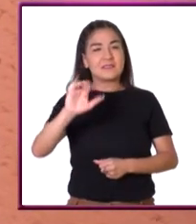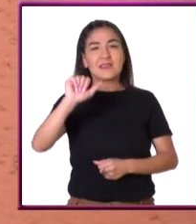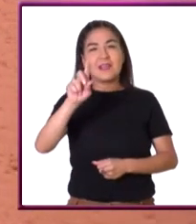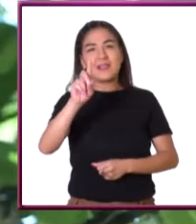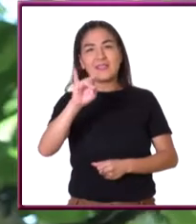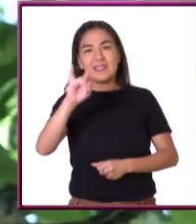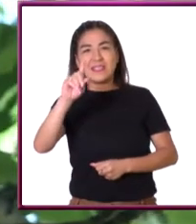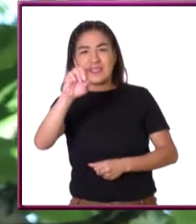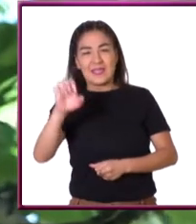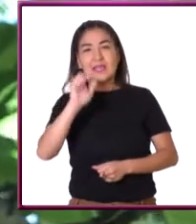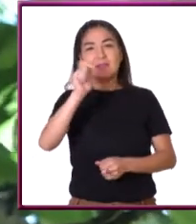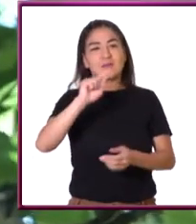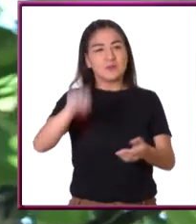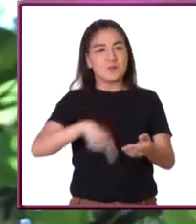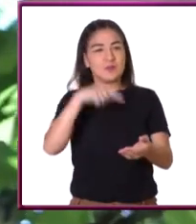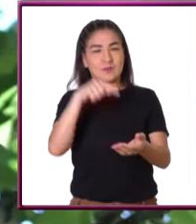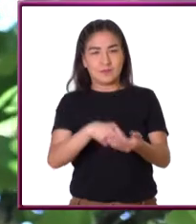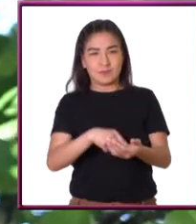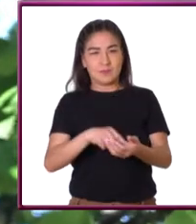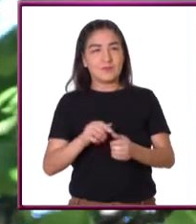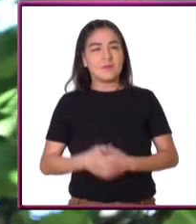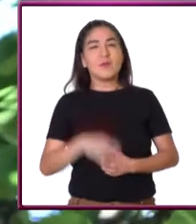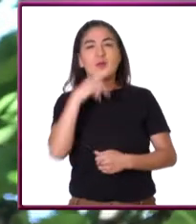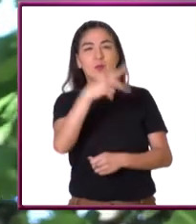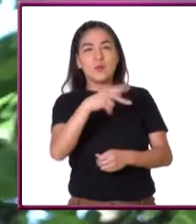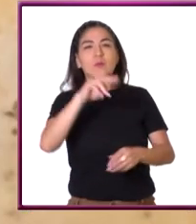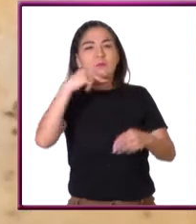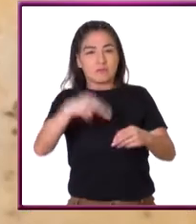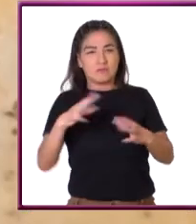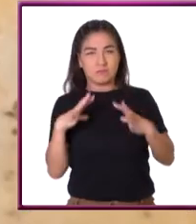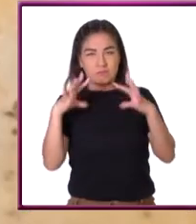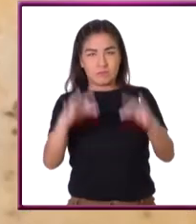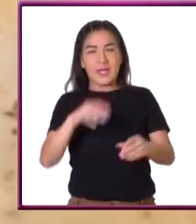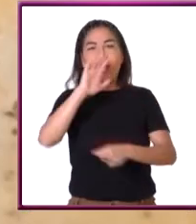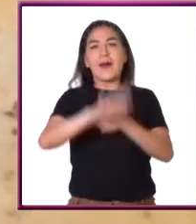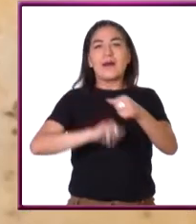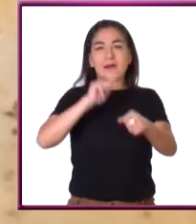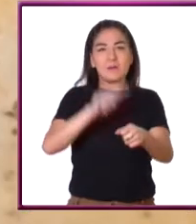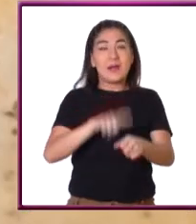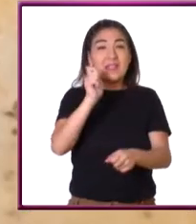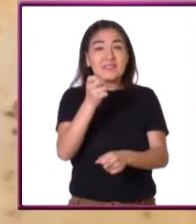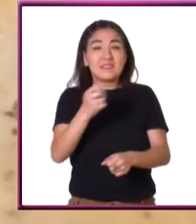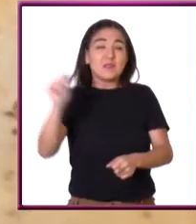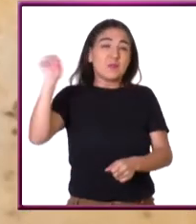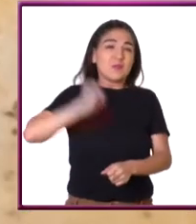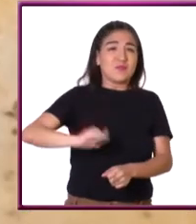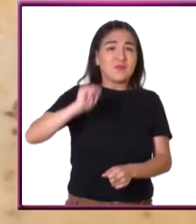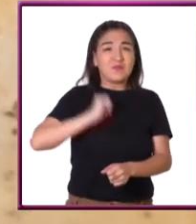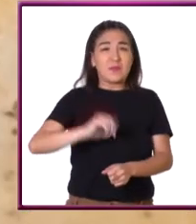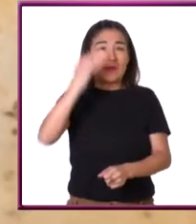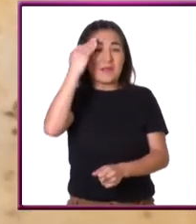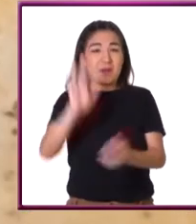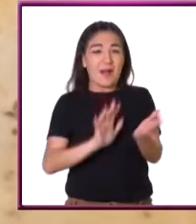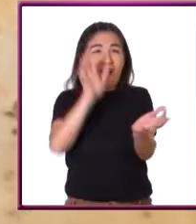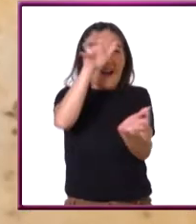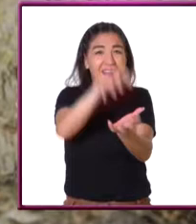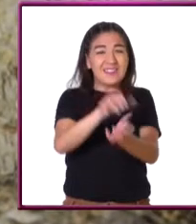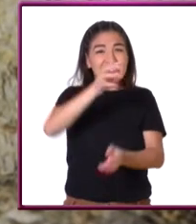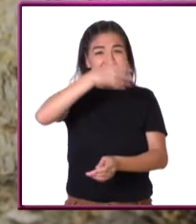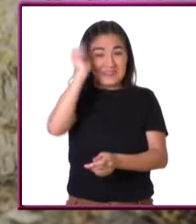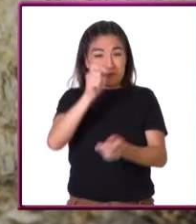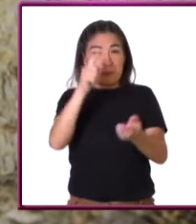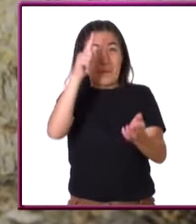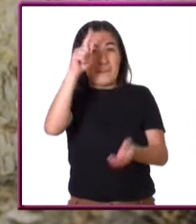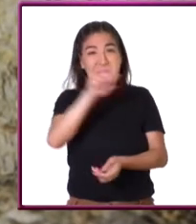pertenecen a una familia de insectos llamada cicádide, que sabemos que existen al menos desde el periodo jurásico,